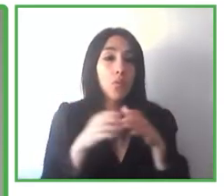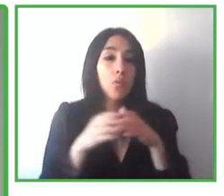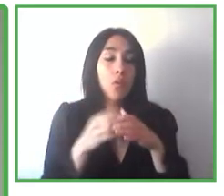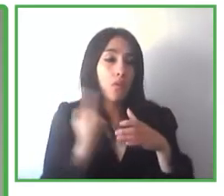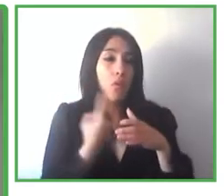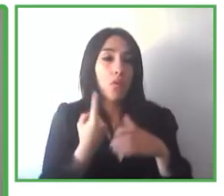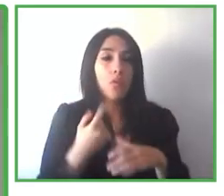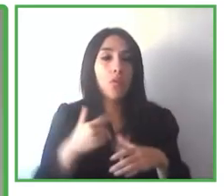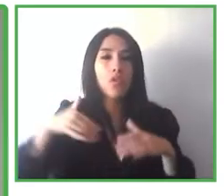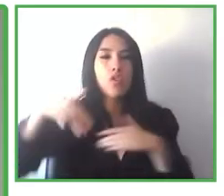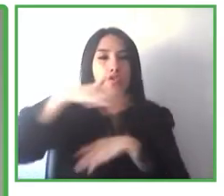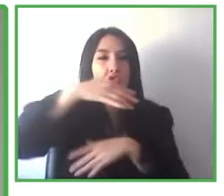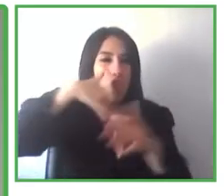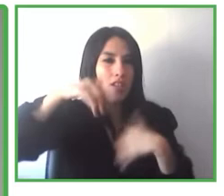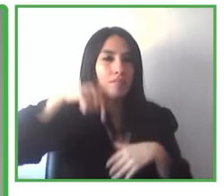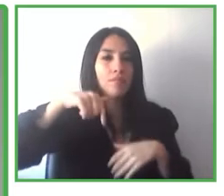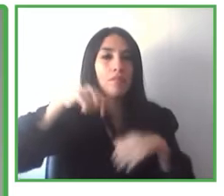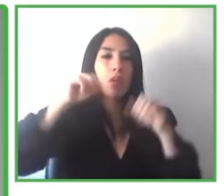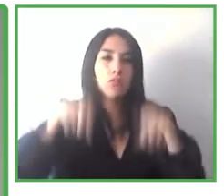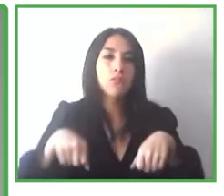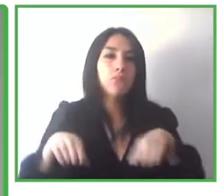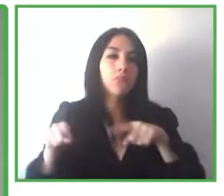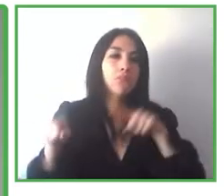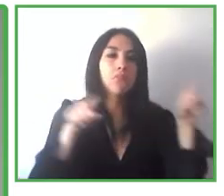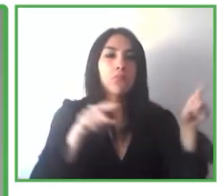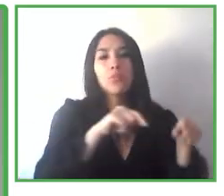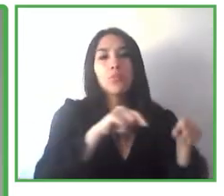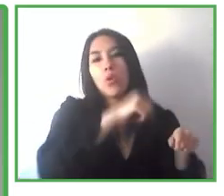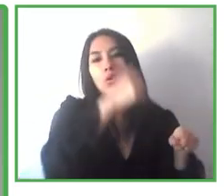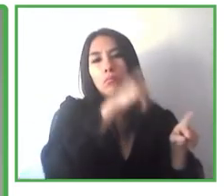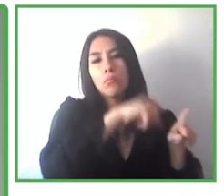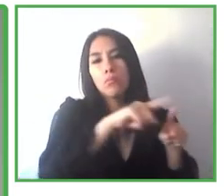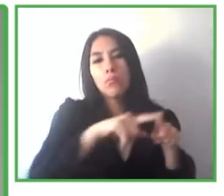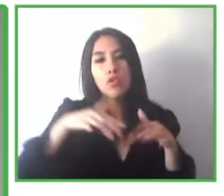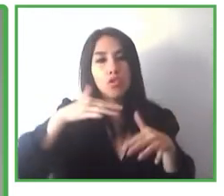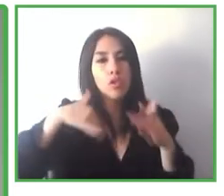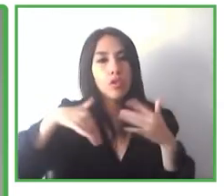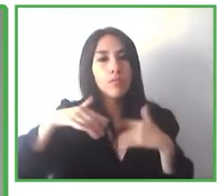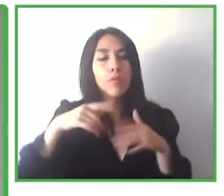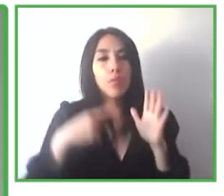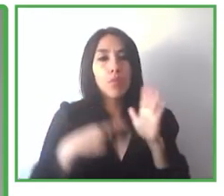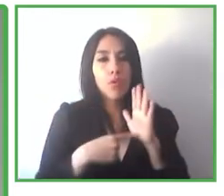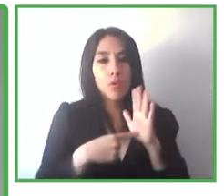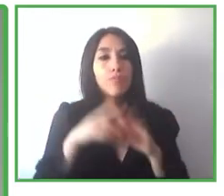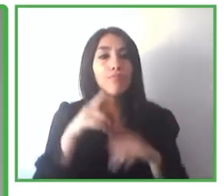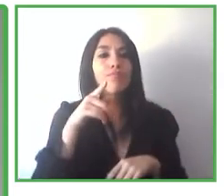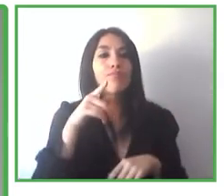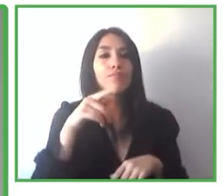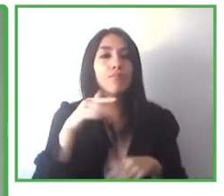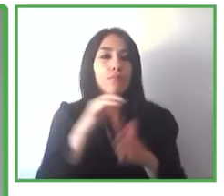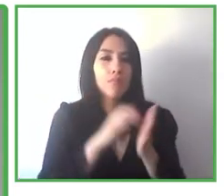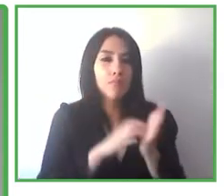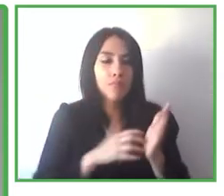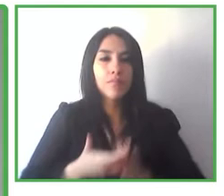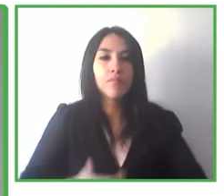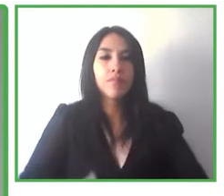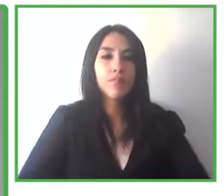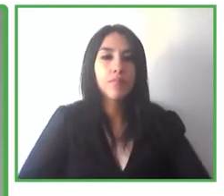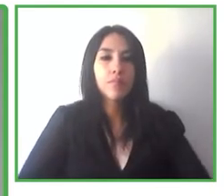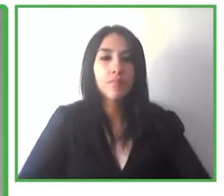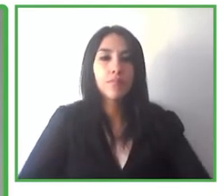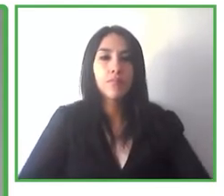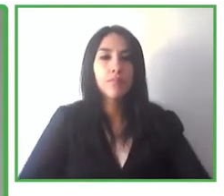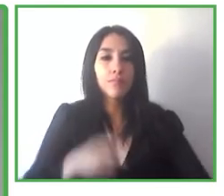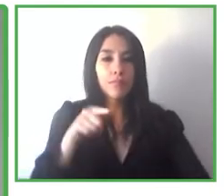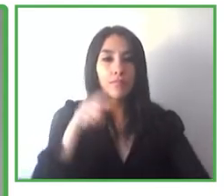muchos distintos ámbitos también desde el punto de vista geográfico. Con lo cual, pues Sakib, adelante por